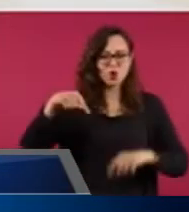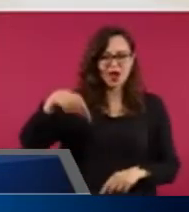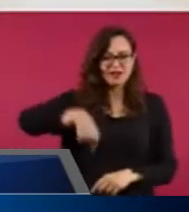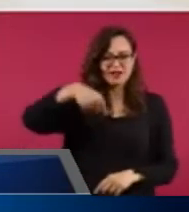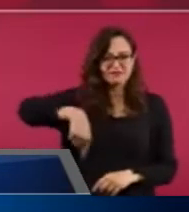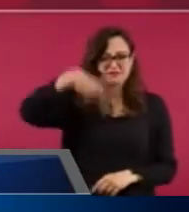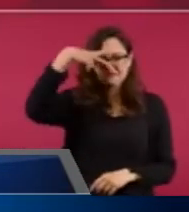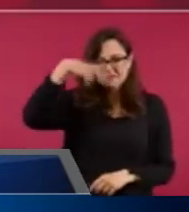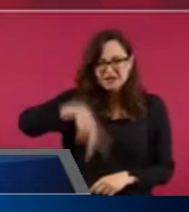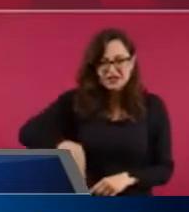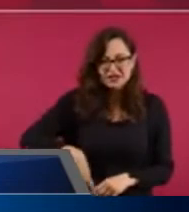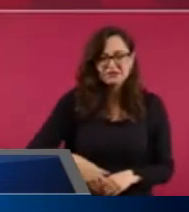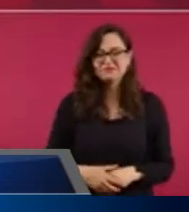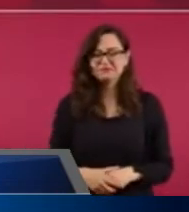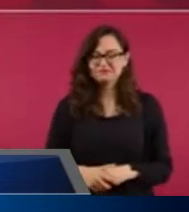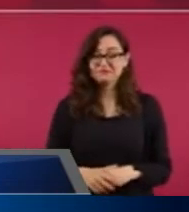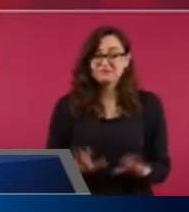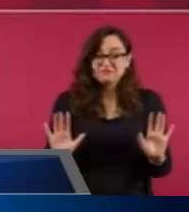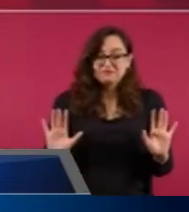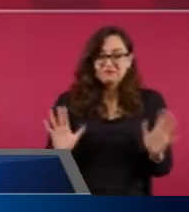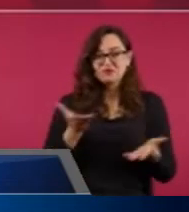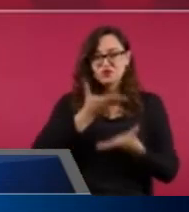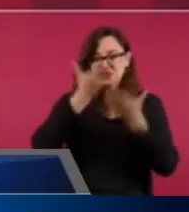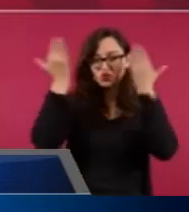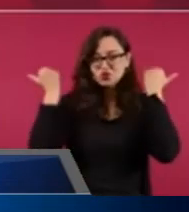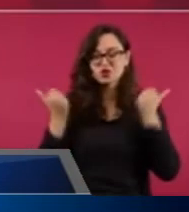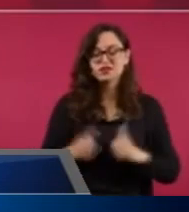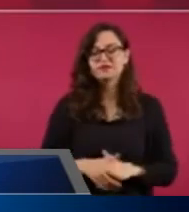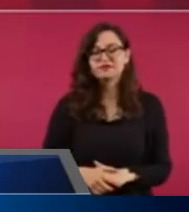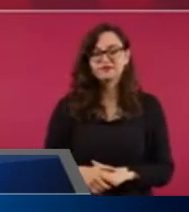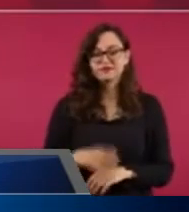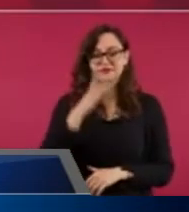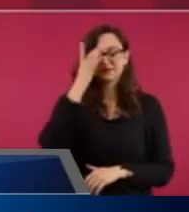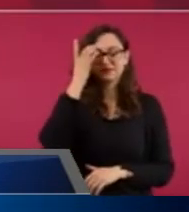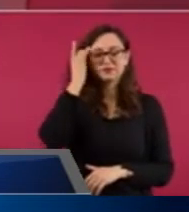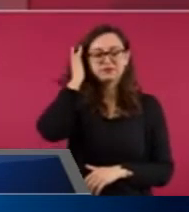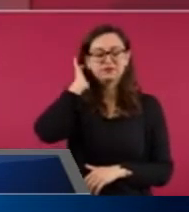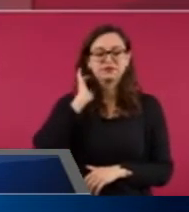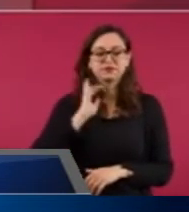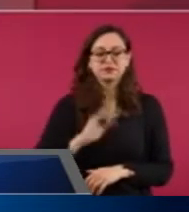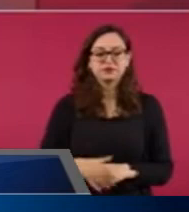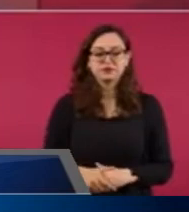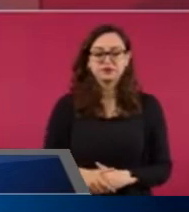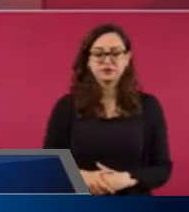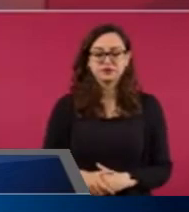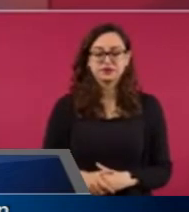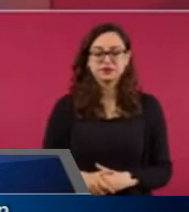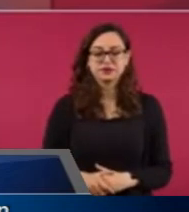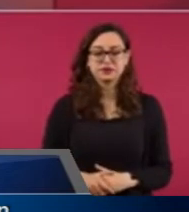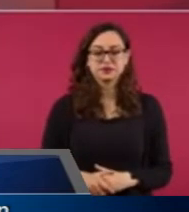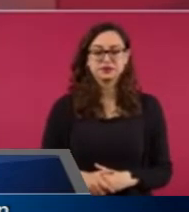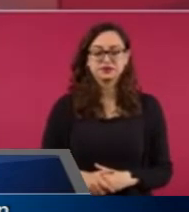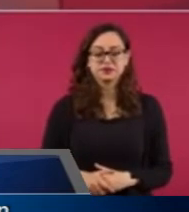de que están llevando a cabo un cambio del sistema de información del que obtuvieron 6 terabytes que datan desde el año 2016 hasta septiembre de este año.